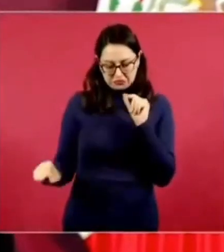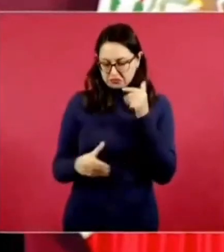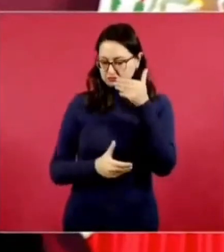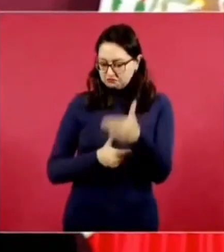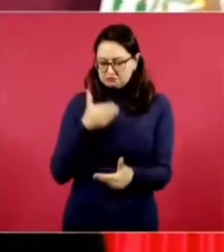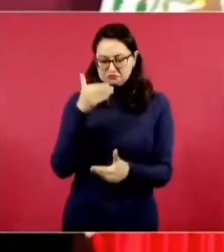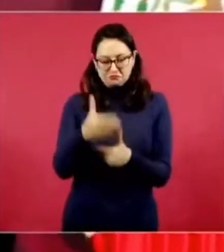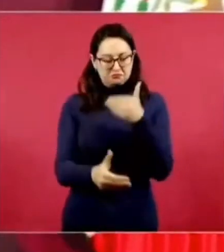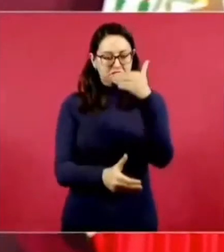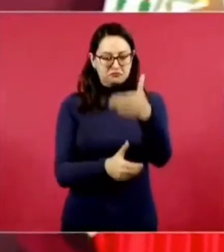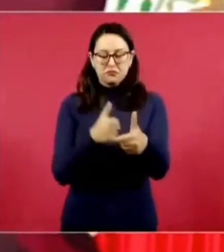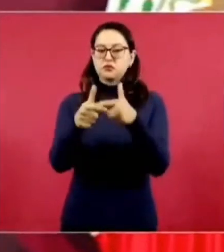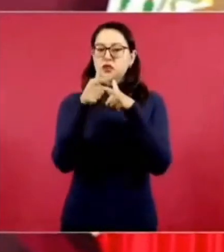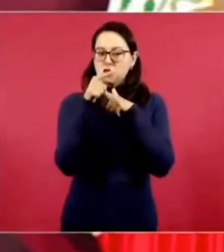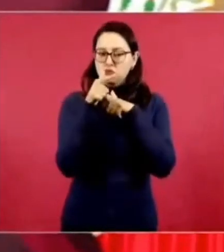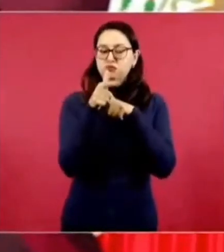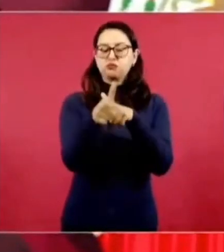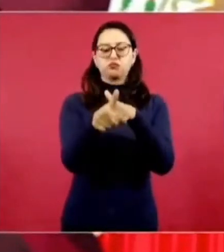por